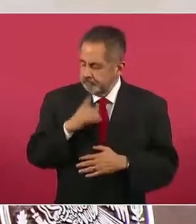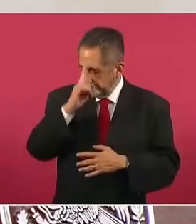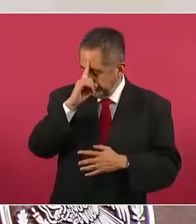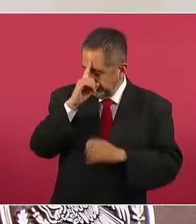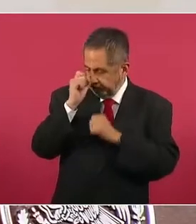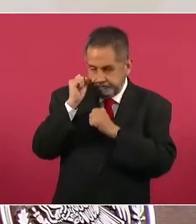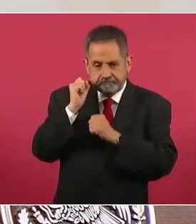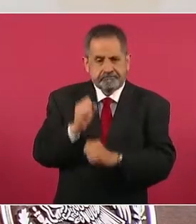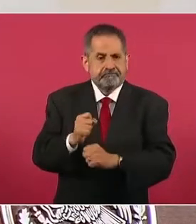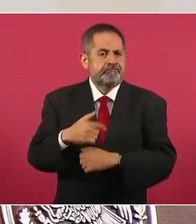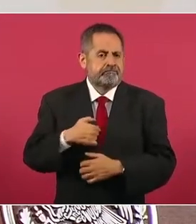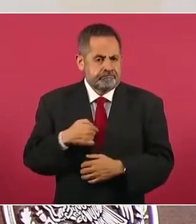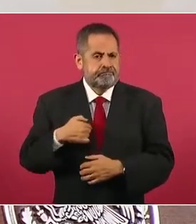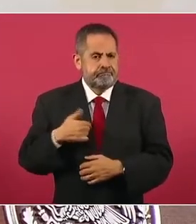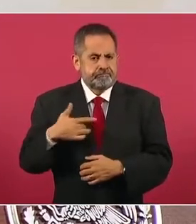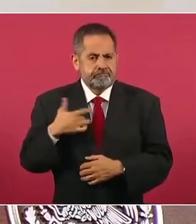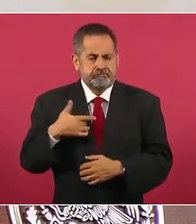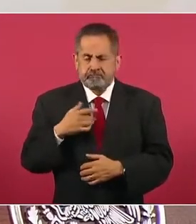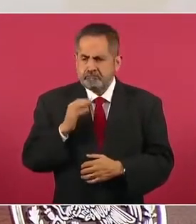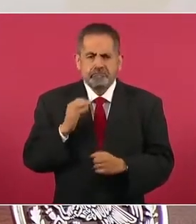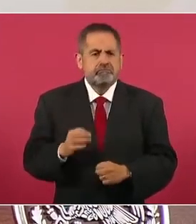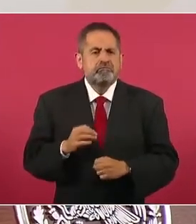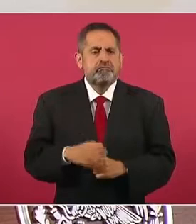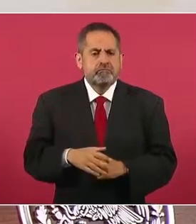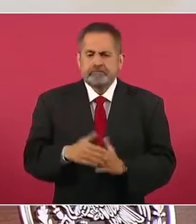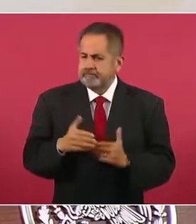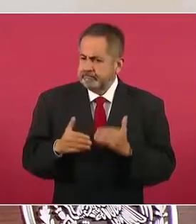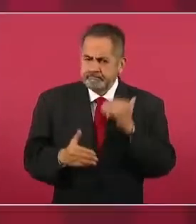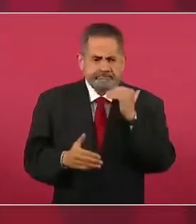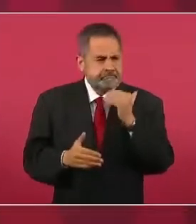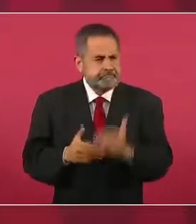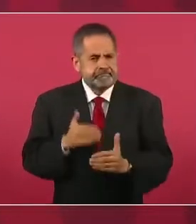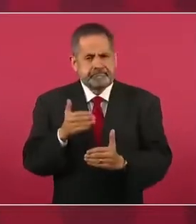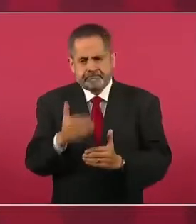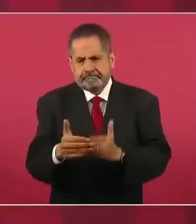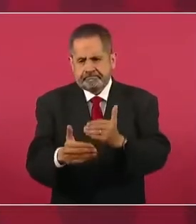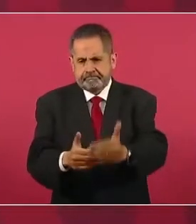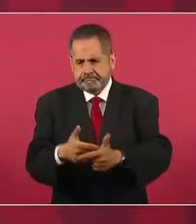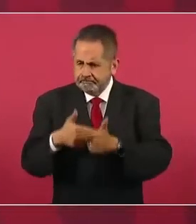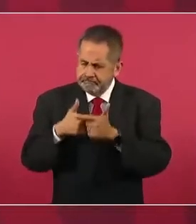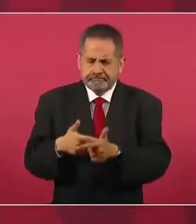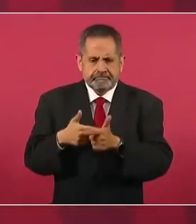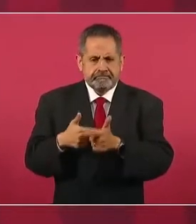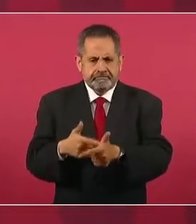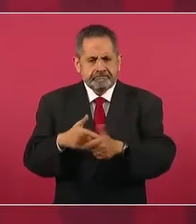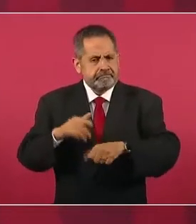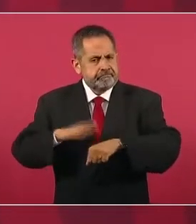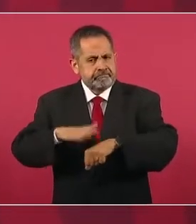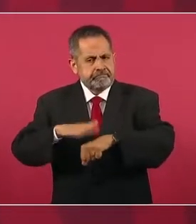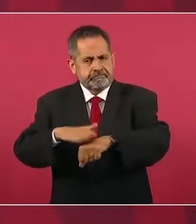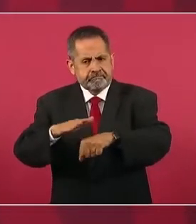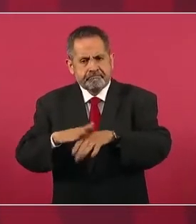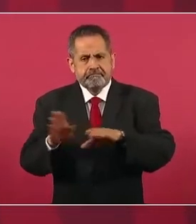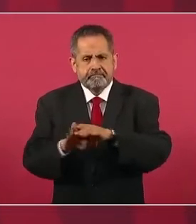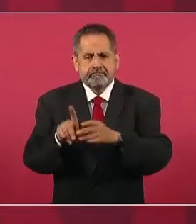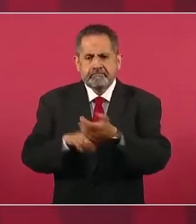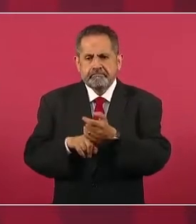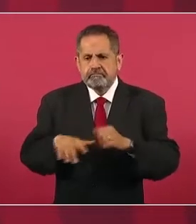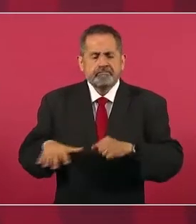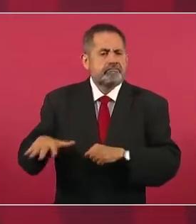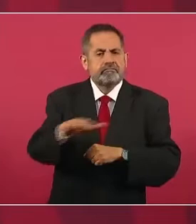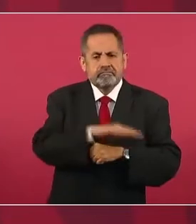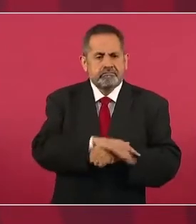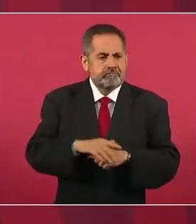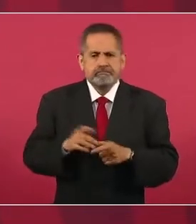de que vamos a ir avanzando cada vez más en serenar la vida pública,